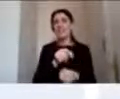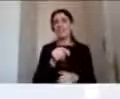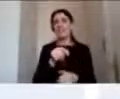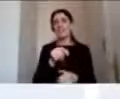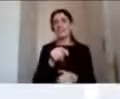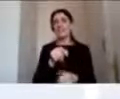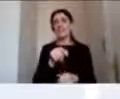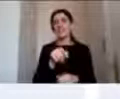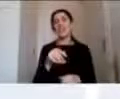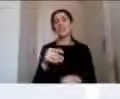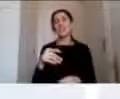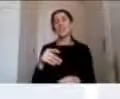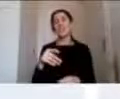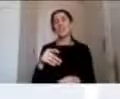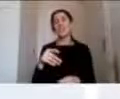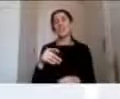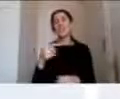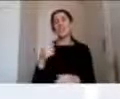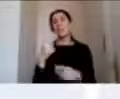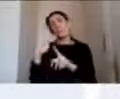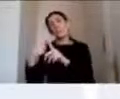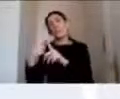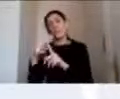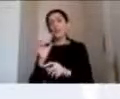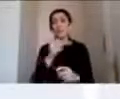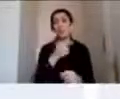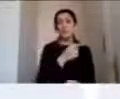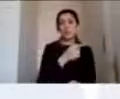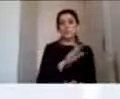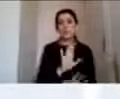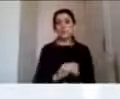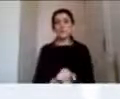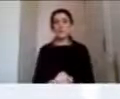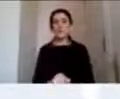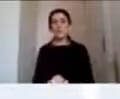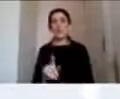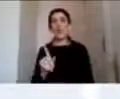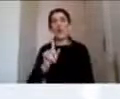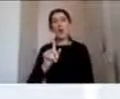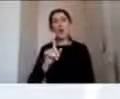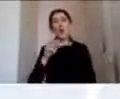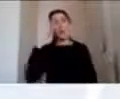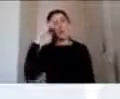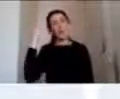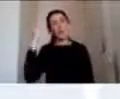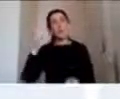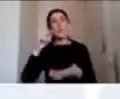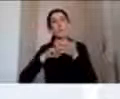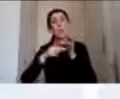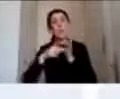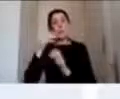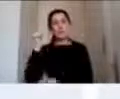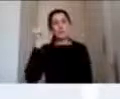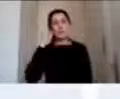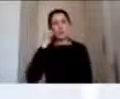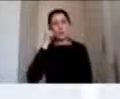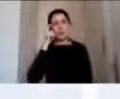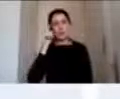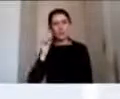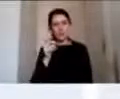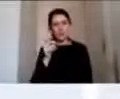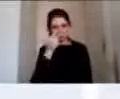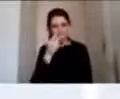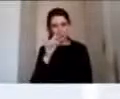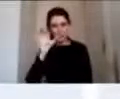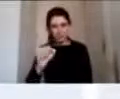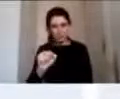debemos olvidar que a pesar de que no hayan dificultades cognitivas evidentes haber tenido un TEC independiente de la severidad